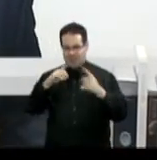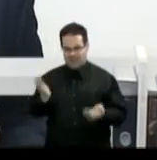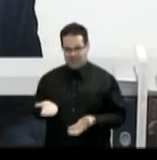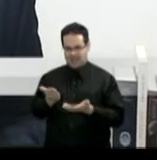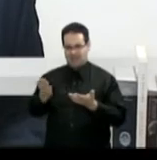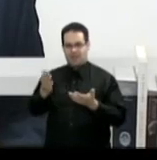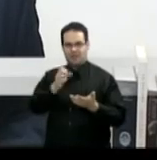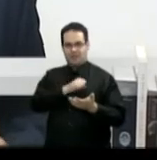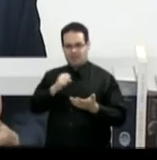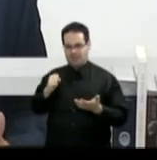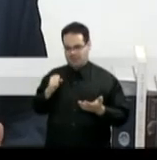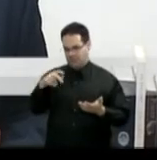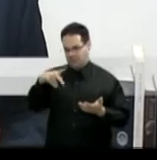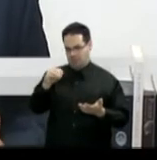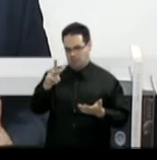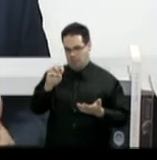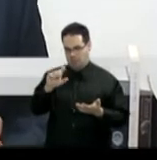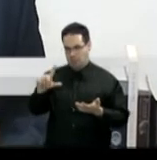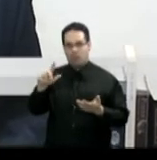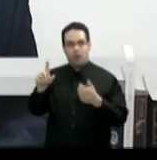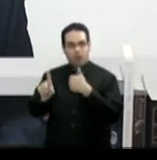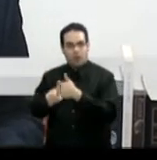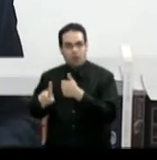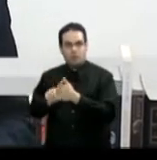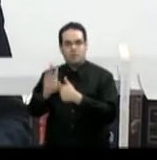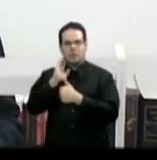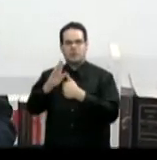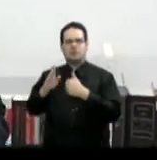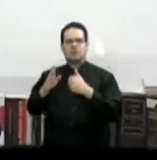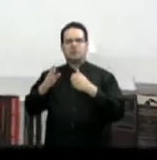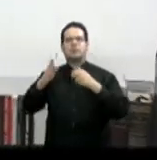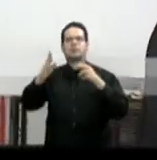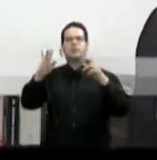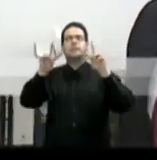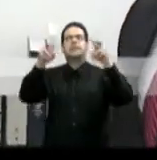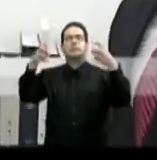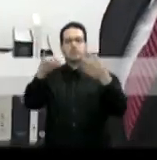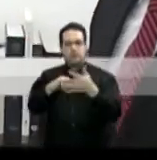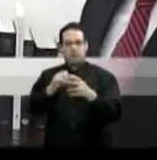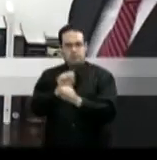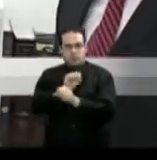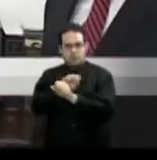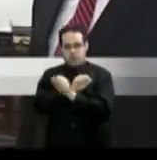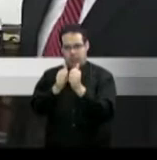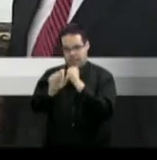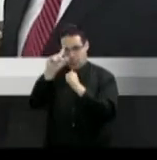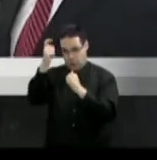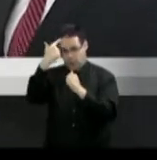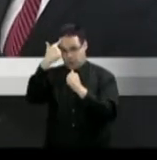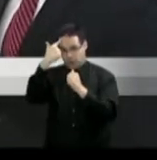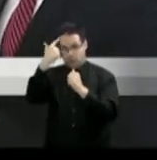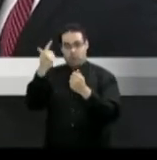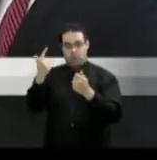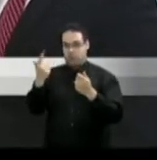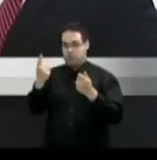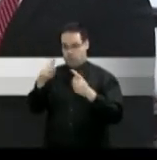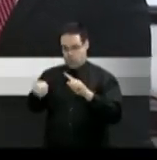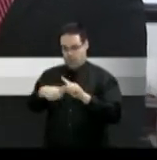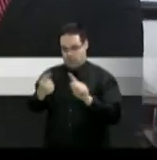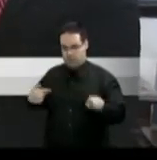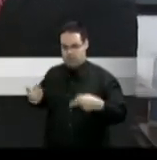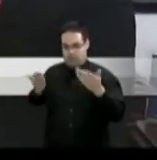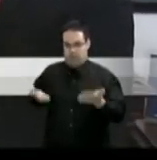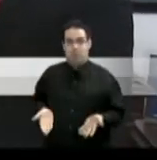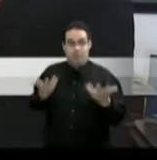quien es una de las personas que estará trabajando de cerca el tema de la reforma contributiva una vez el gobernador ya lo presente aquí ante las